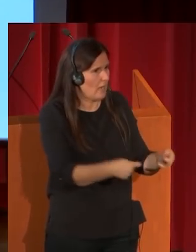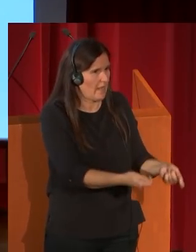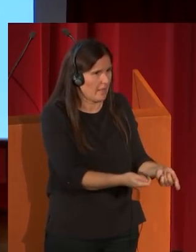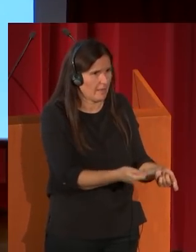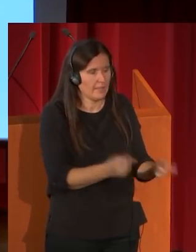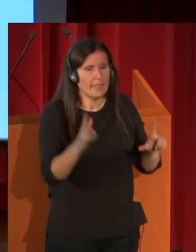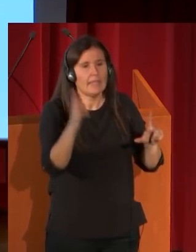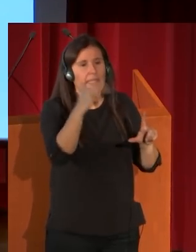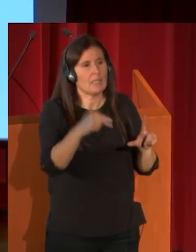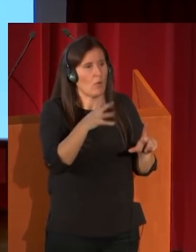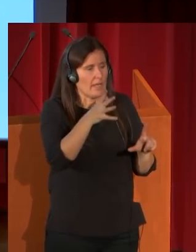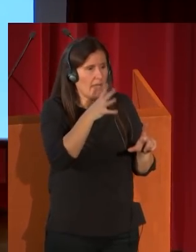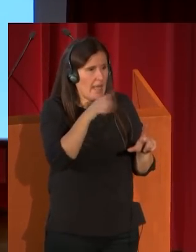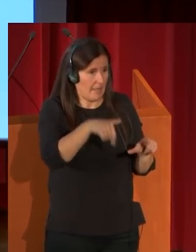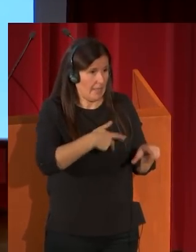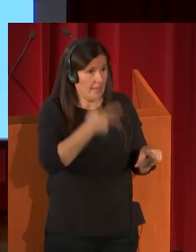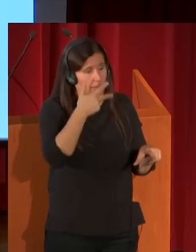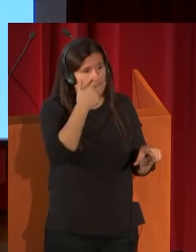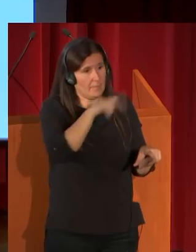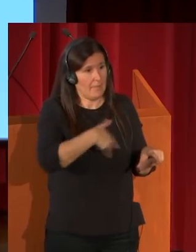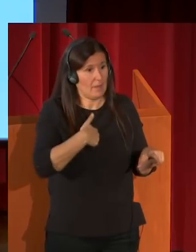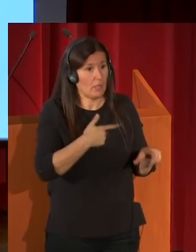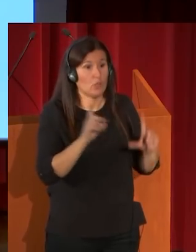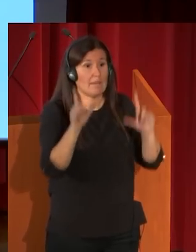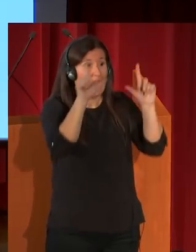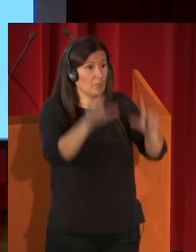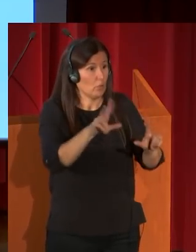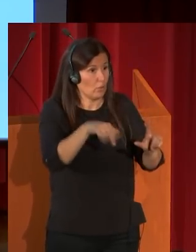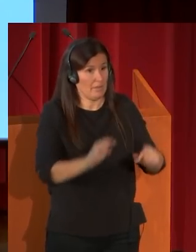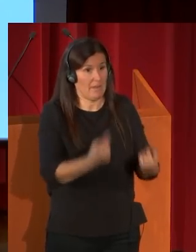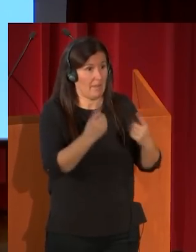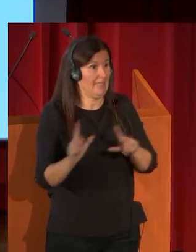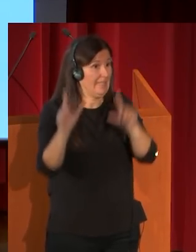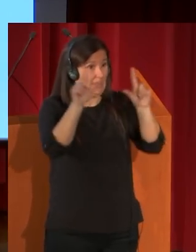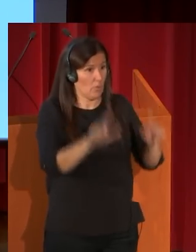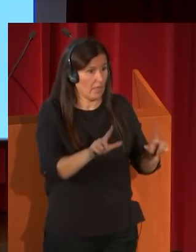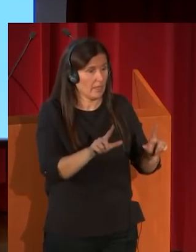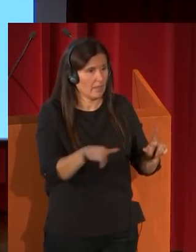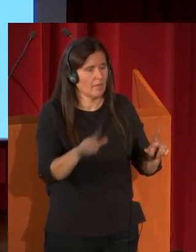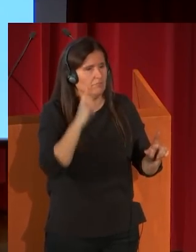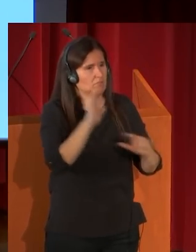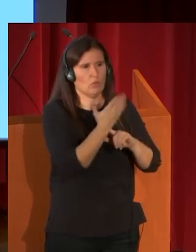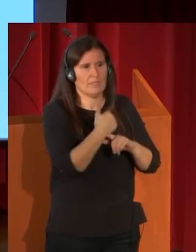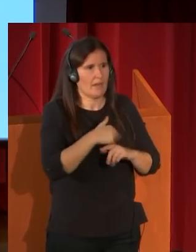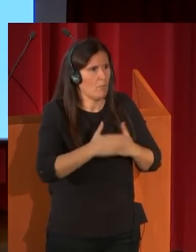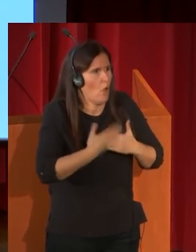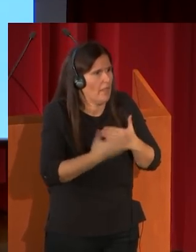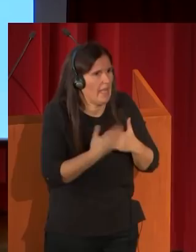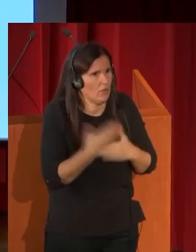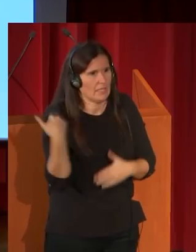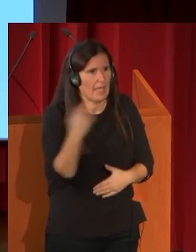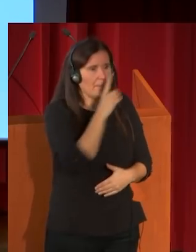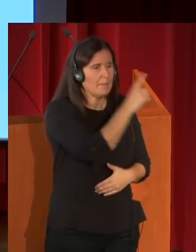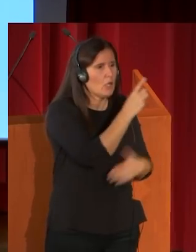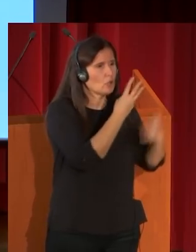Esta acuarela del Prado, que no se había expuesto, nos muestra verdaderamente una modernidad ya en 1860